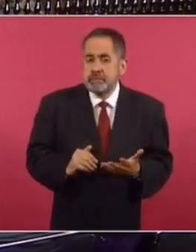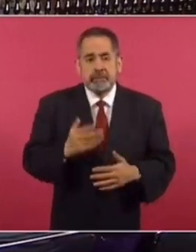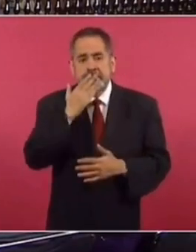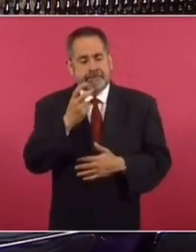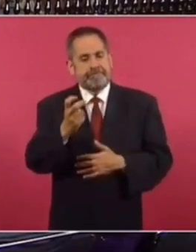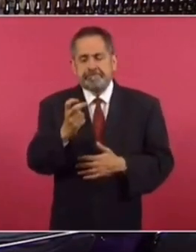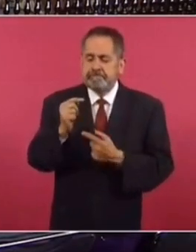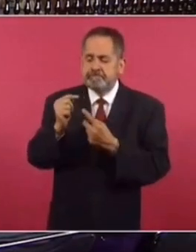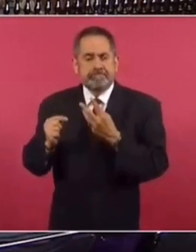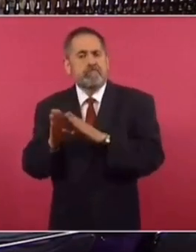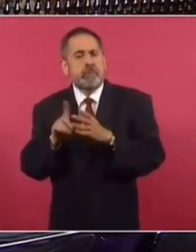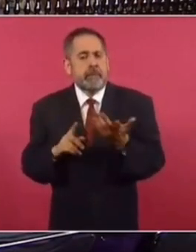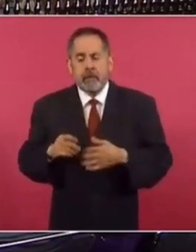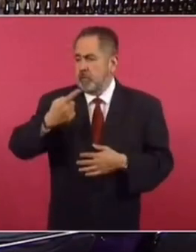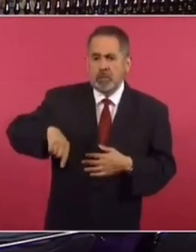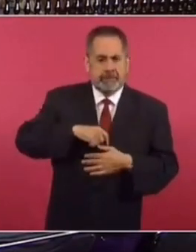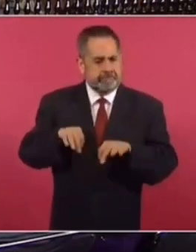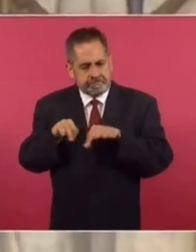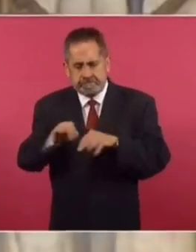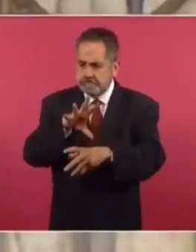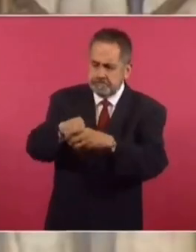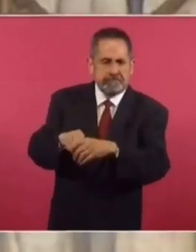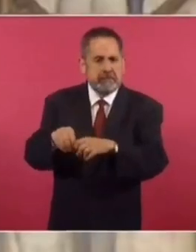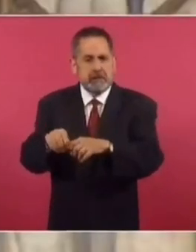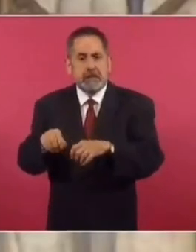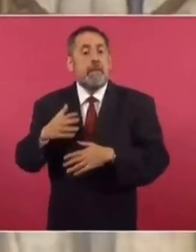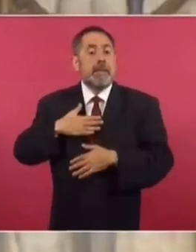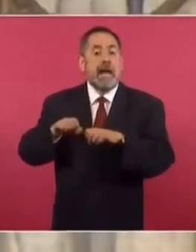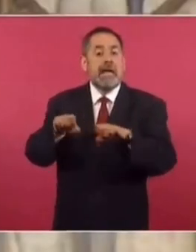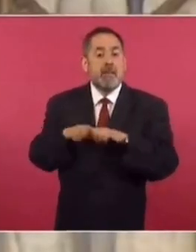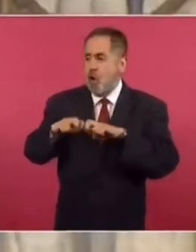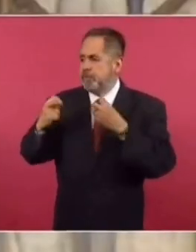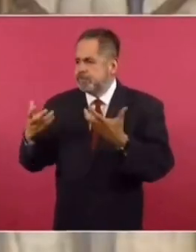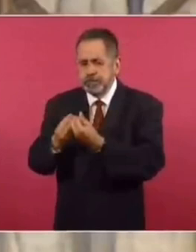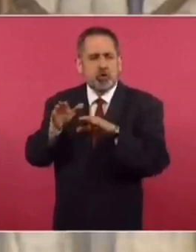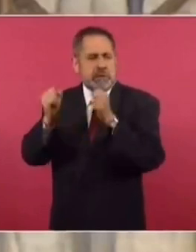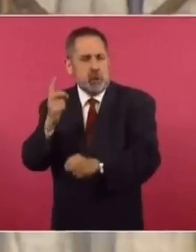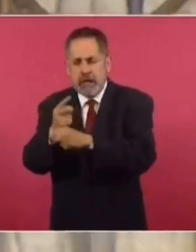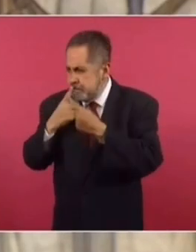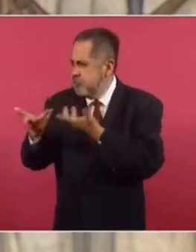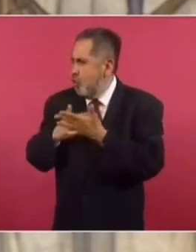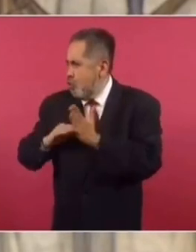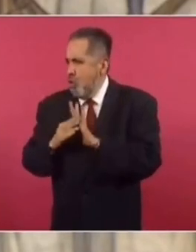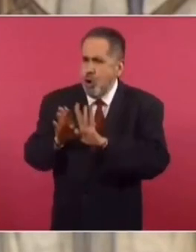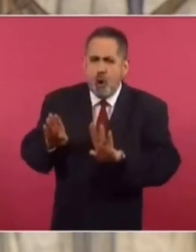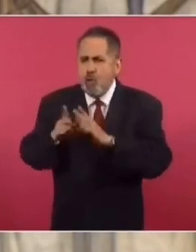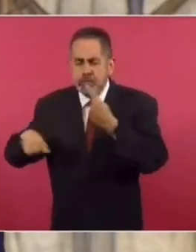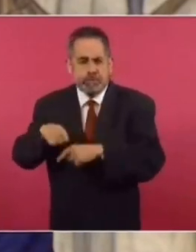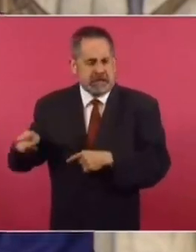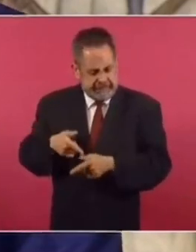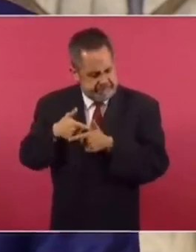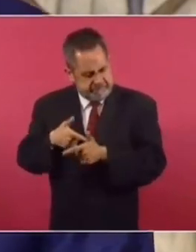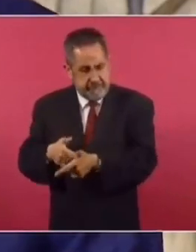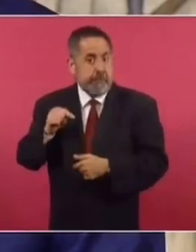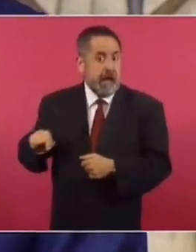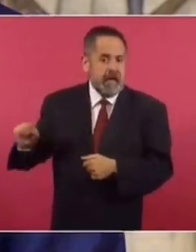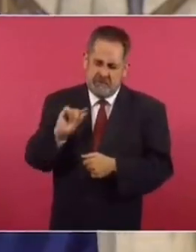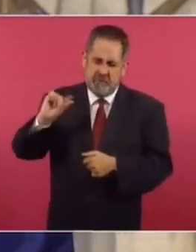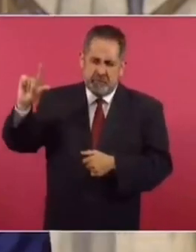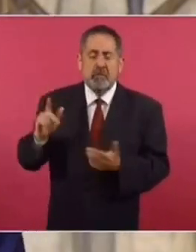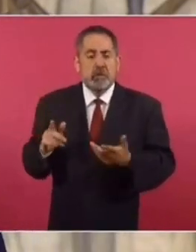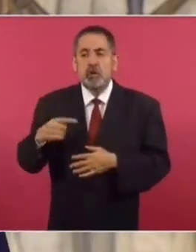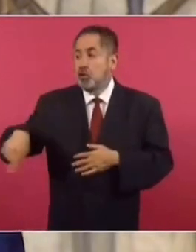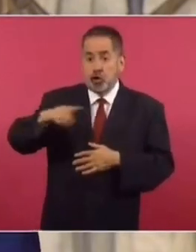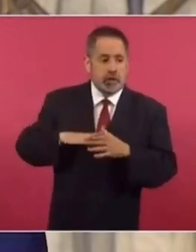como complemento el trabajo en equipo en el gabinete de seguridad, la perseverancia, el profesionalismo, el no